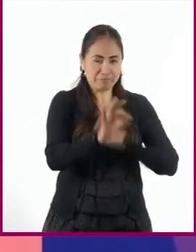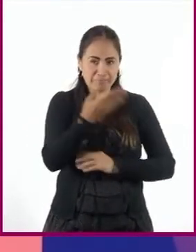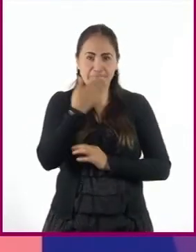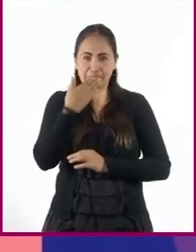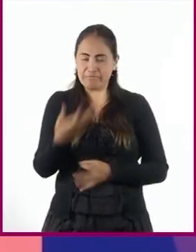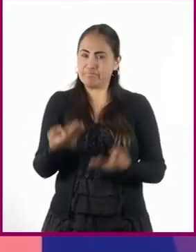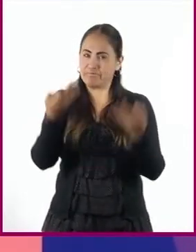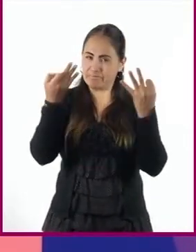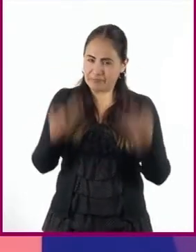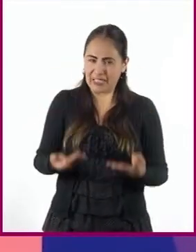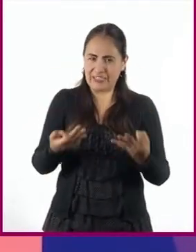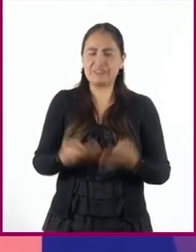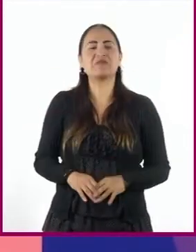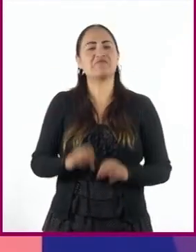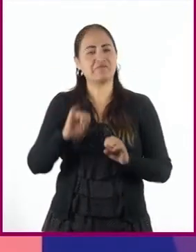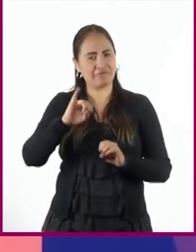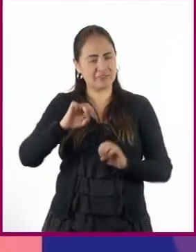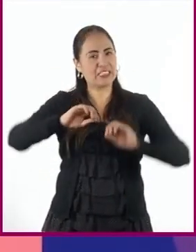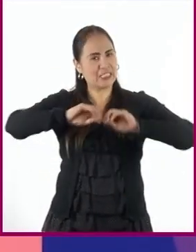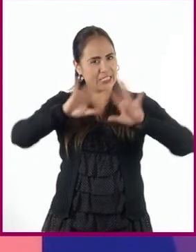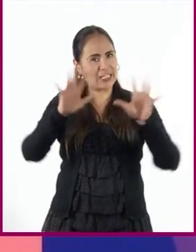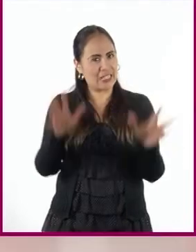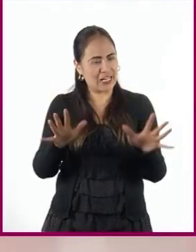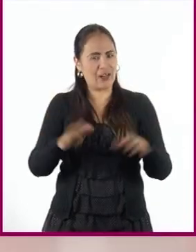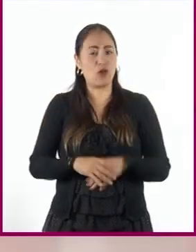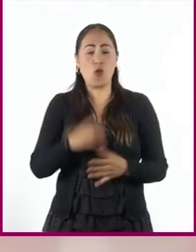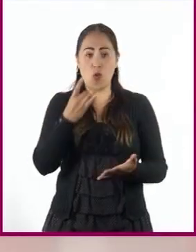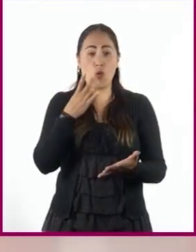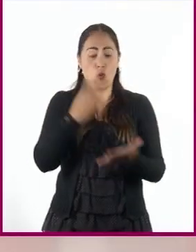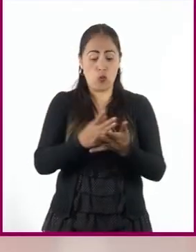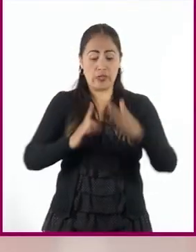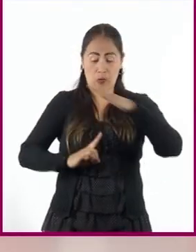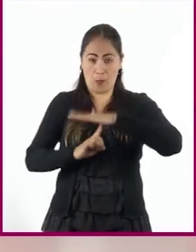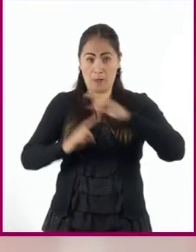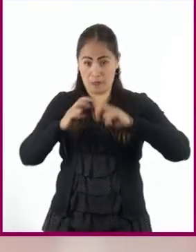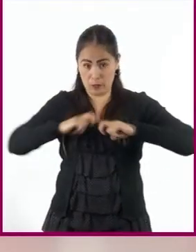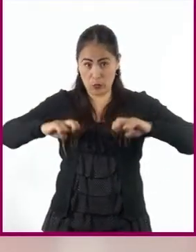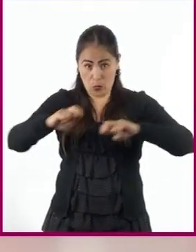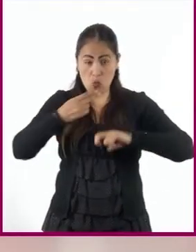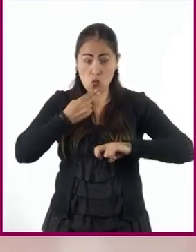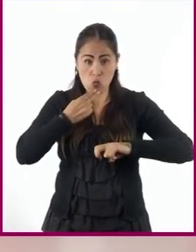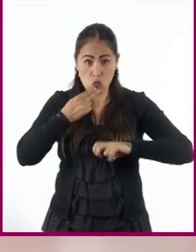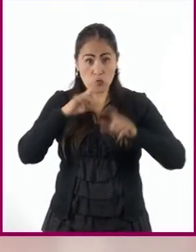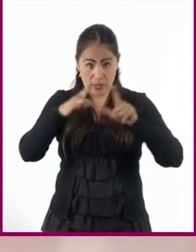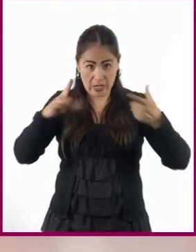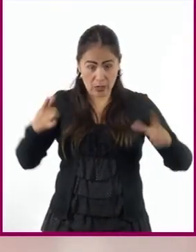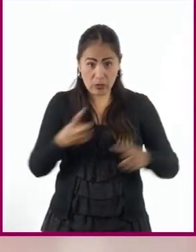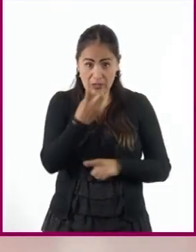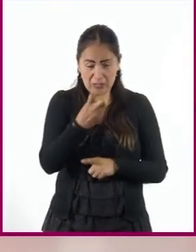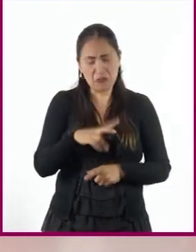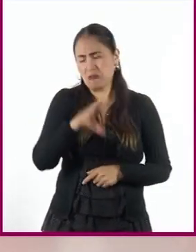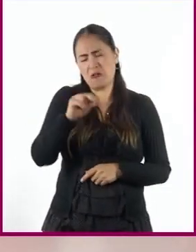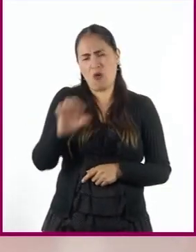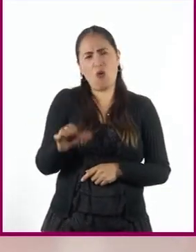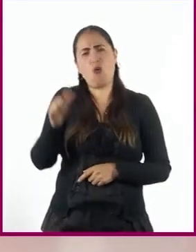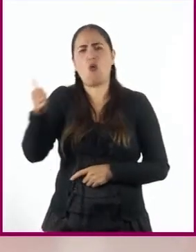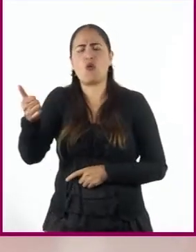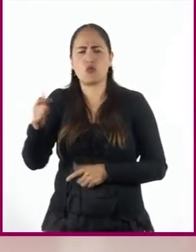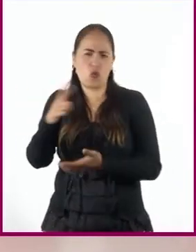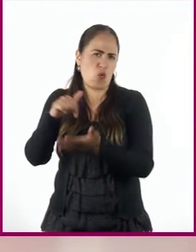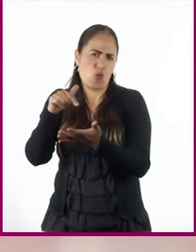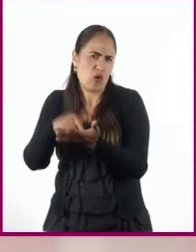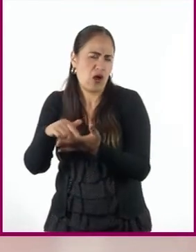manera más clara y no solo pueden usarse en las mesas redondas, sino en ciertos contextos. Y, ¿por qué no?